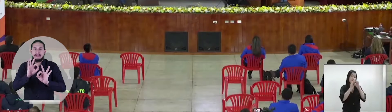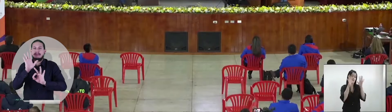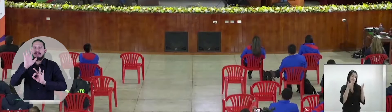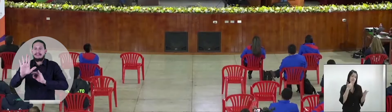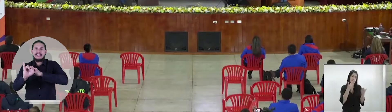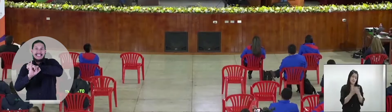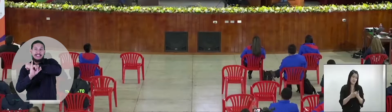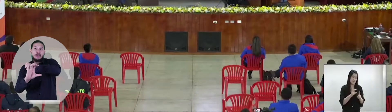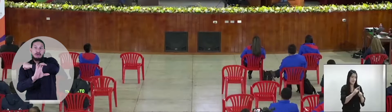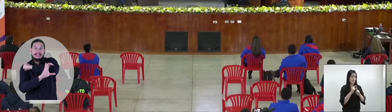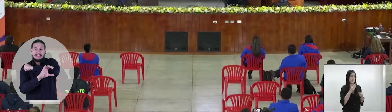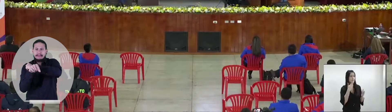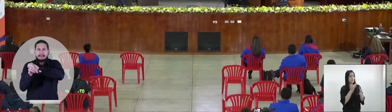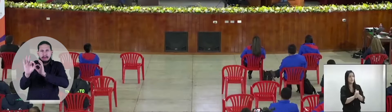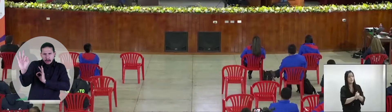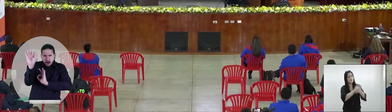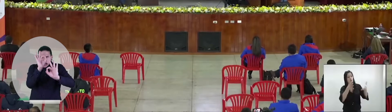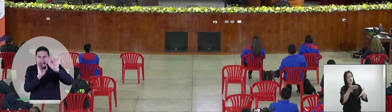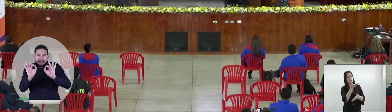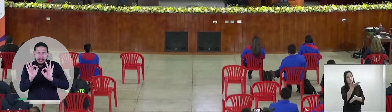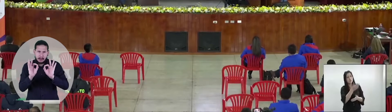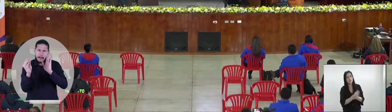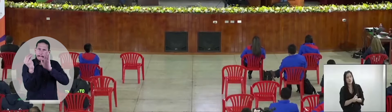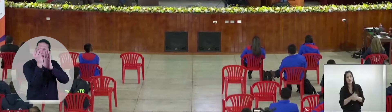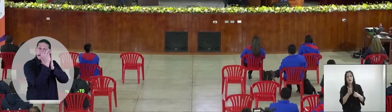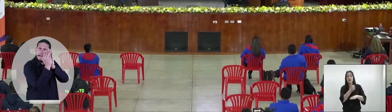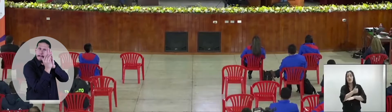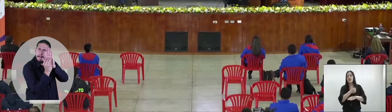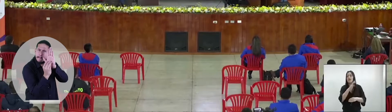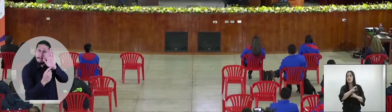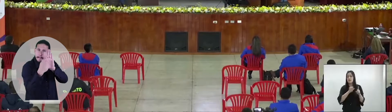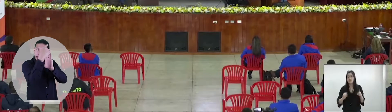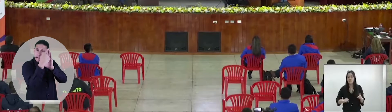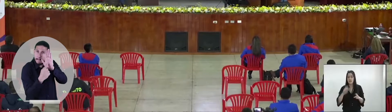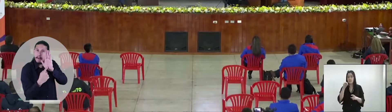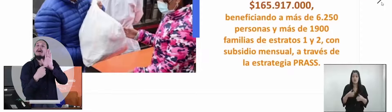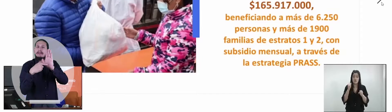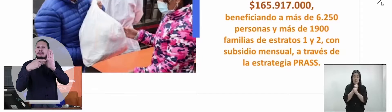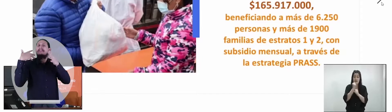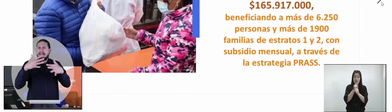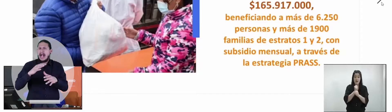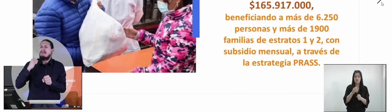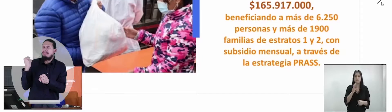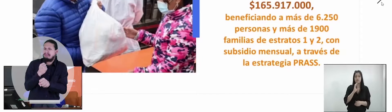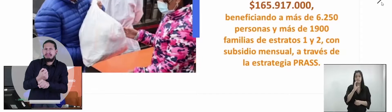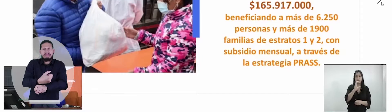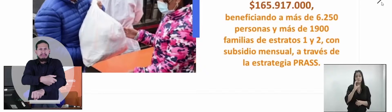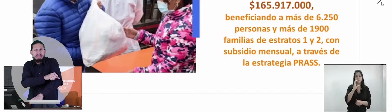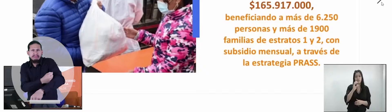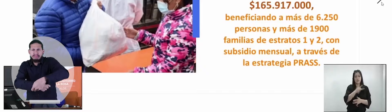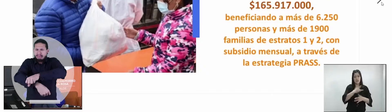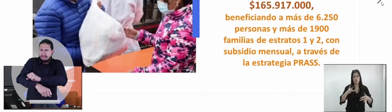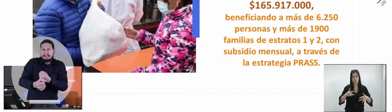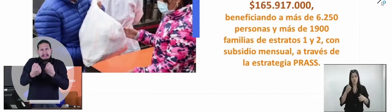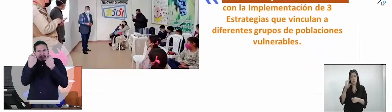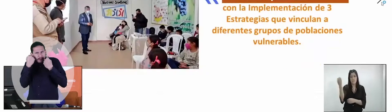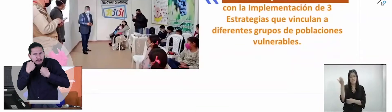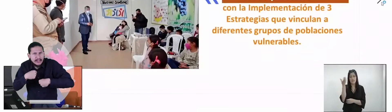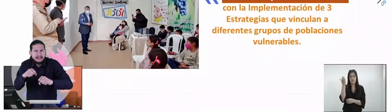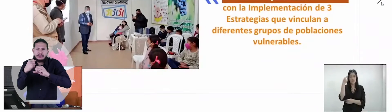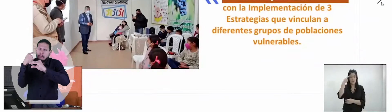por Icontec, sino al contrario. Nosotros decidimos dedicar y todos nuestros esfuerzos